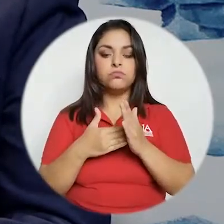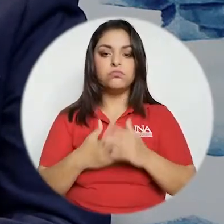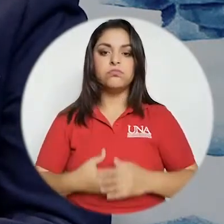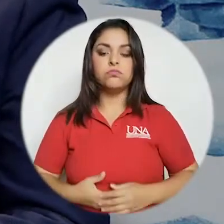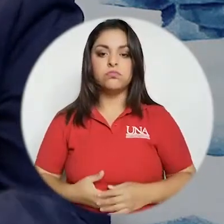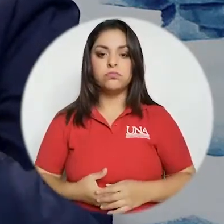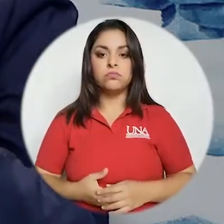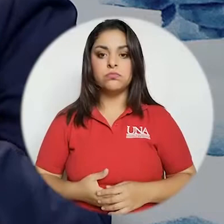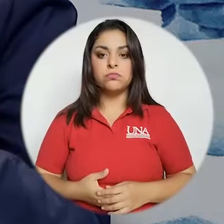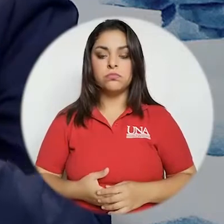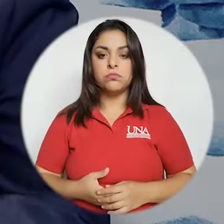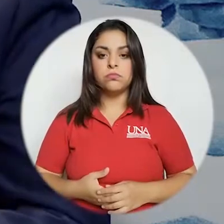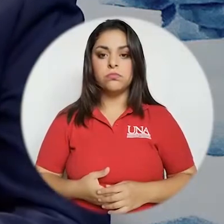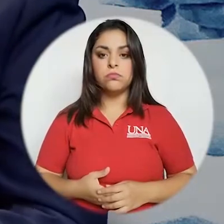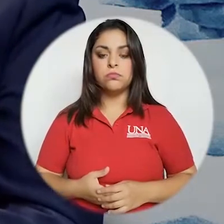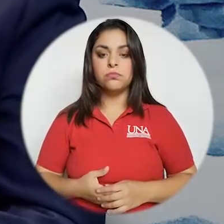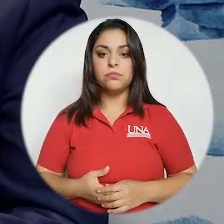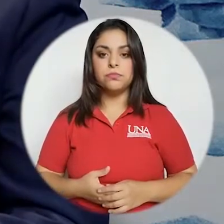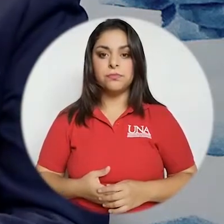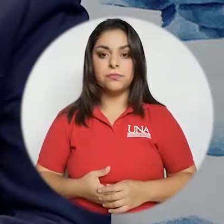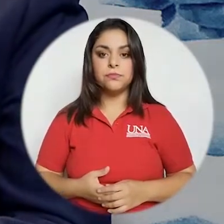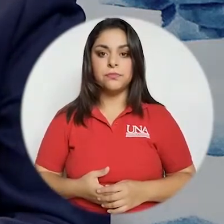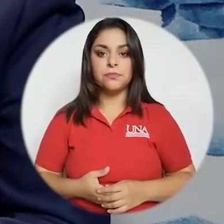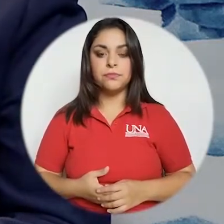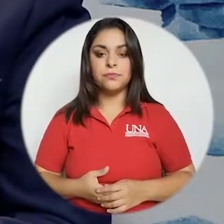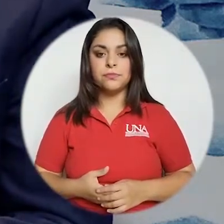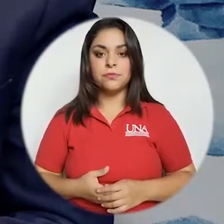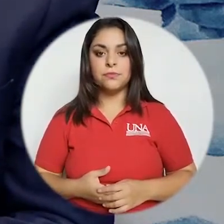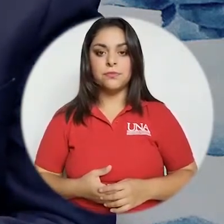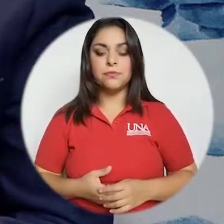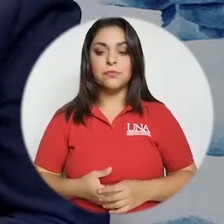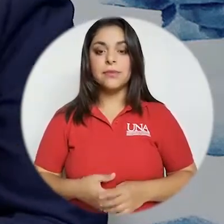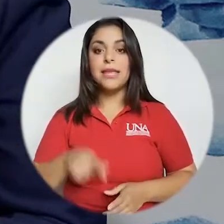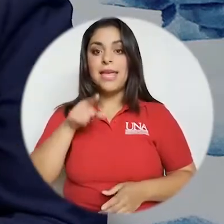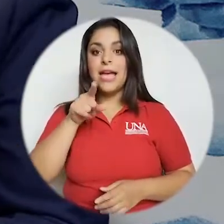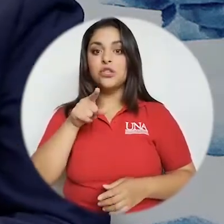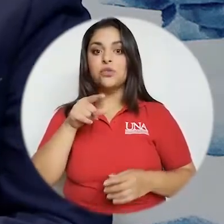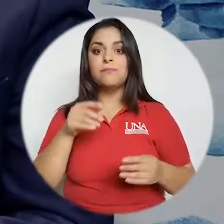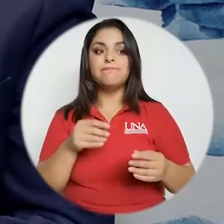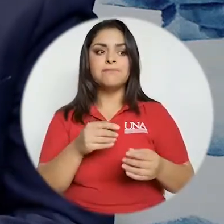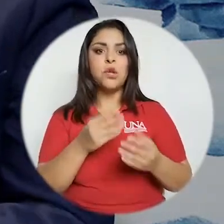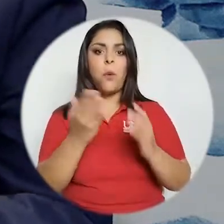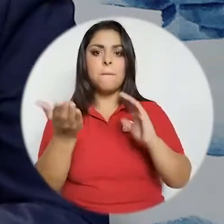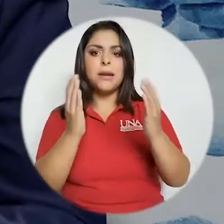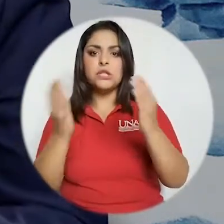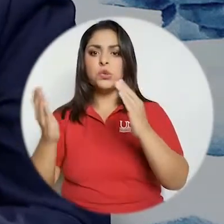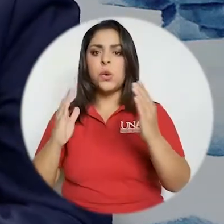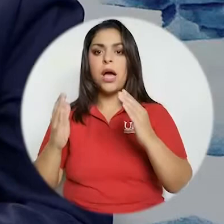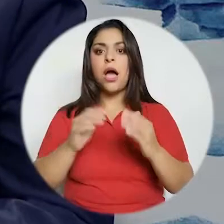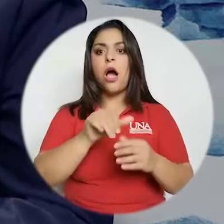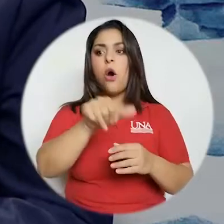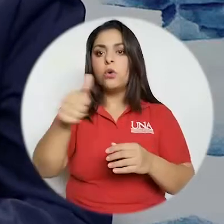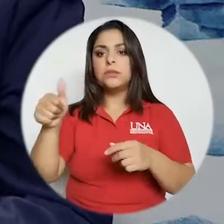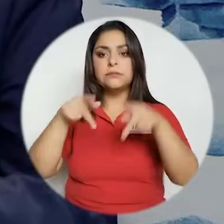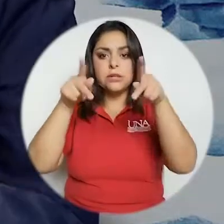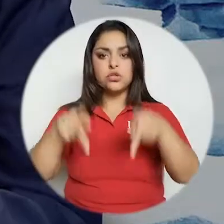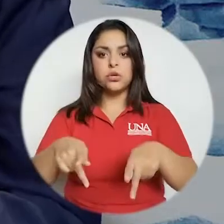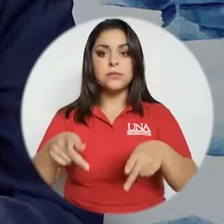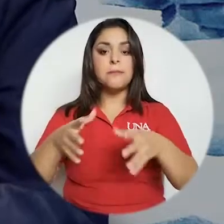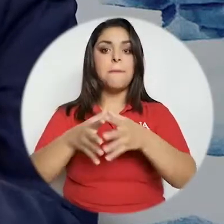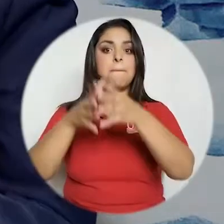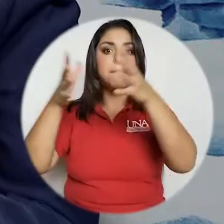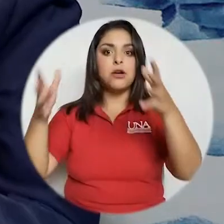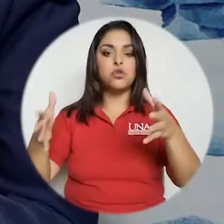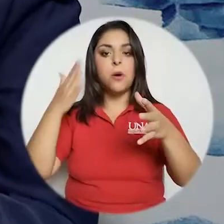pandemia oigamos ese dato frente a una gran cantidad de personas mucho mayor que se